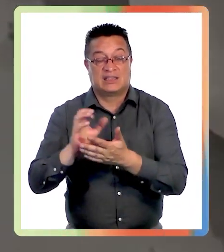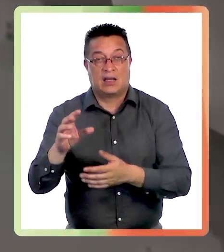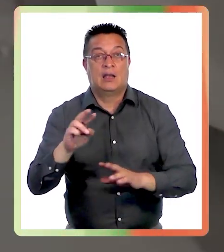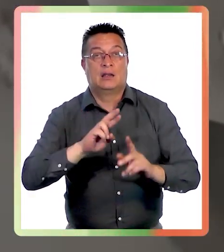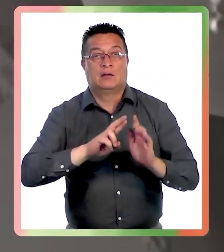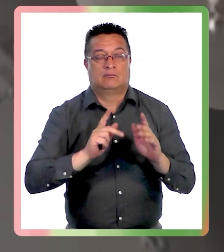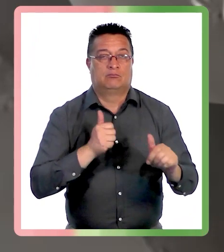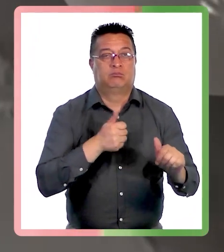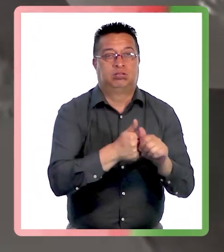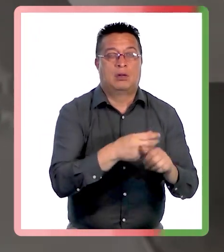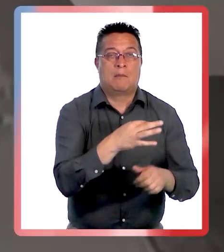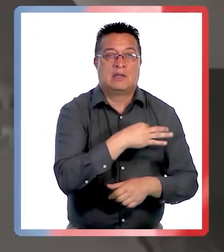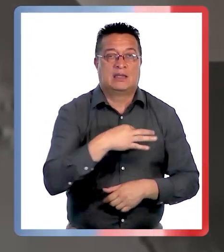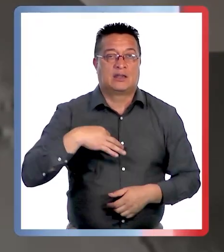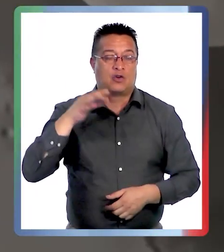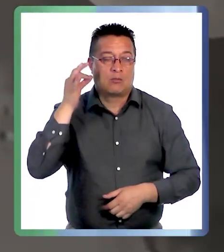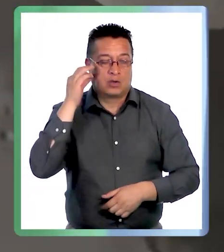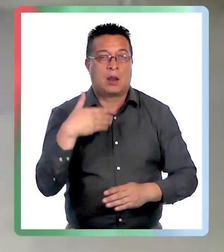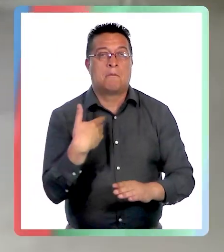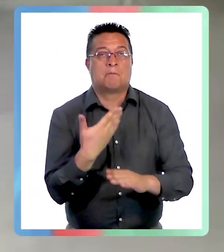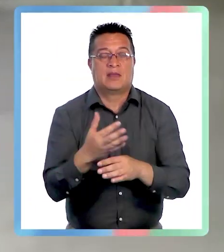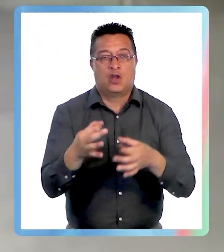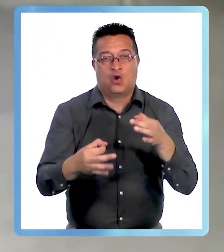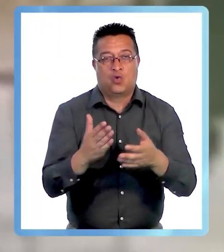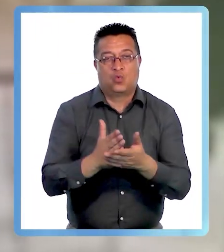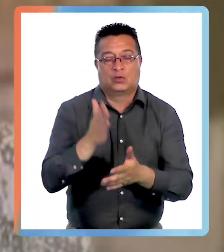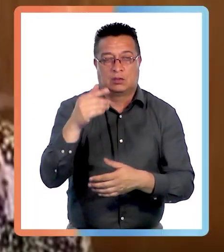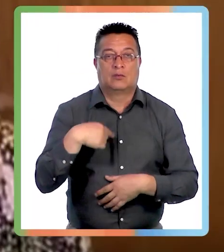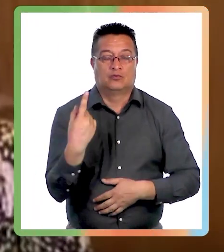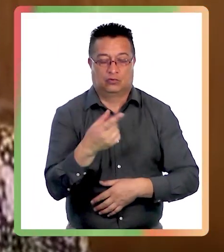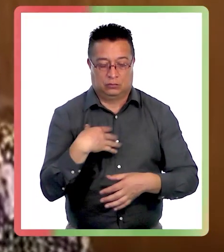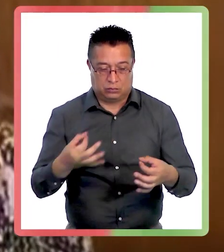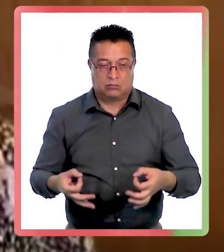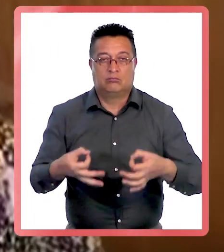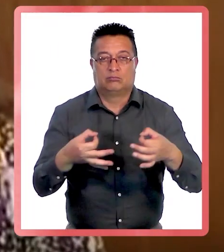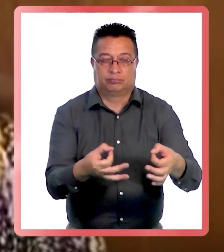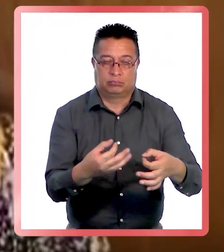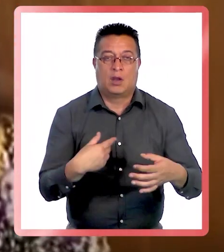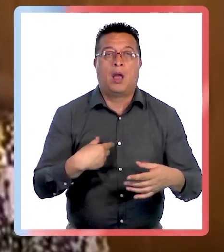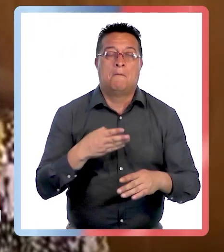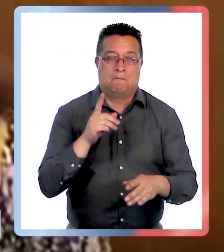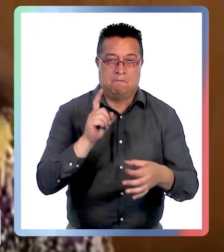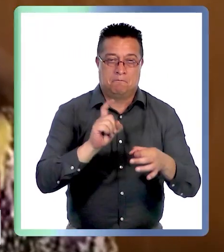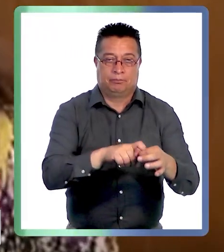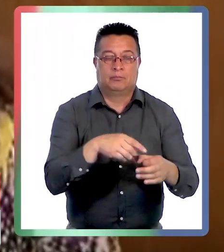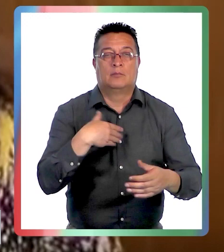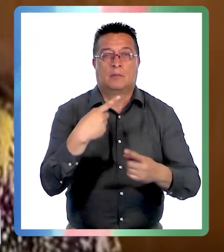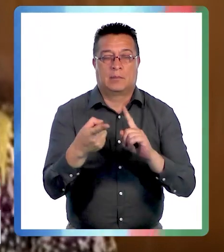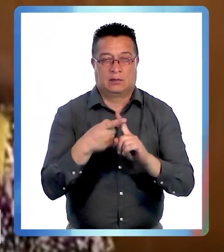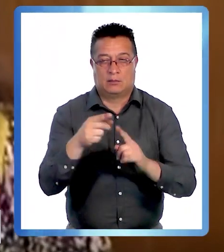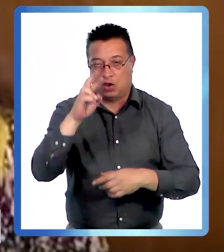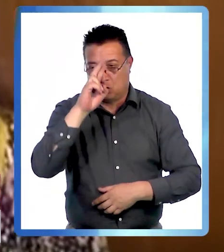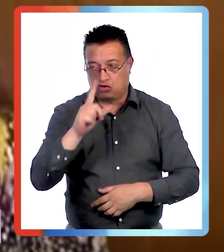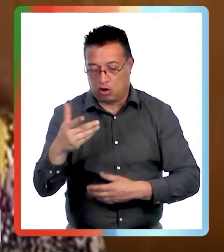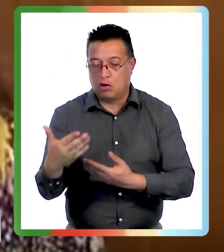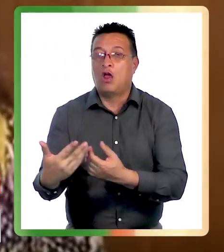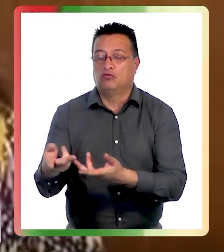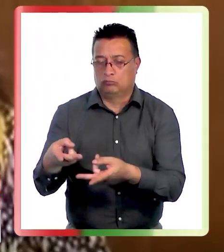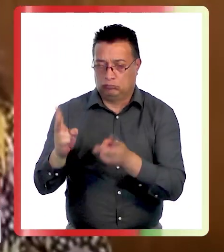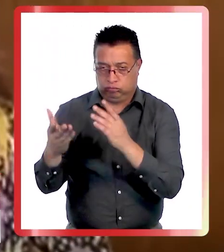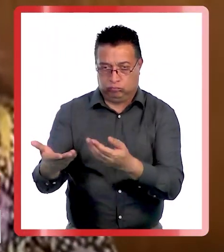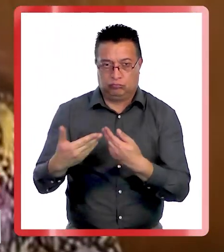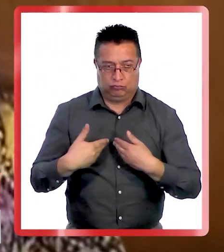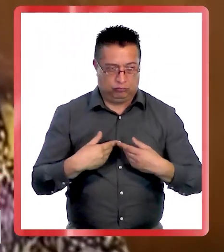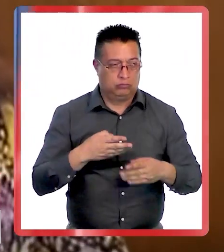Ministerio de la Mujer, hoy exige justicia. Somos creyentes en este caso. En este rol que nos ha otorgado la